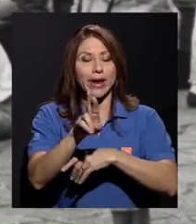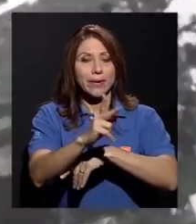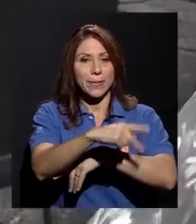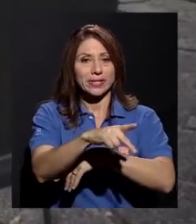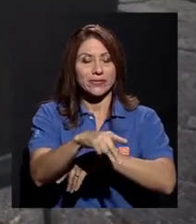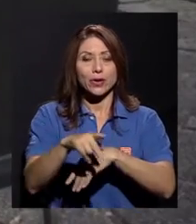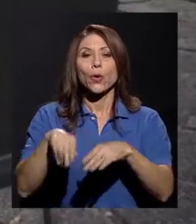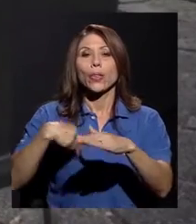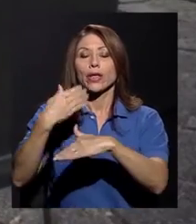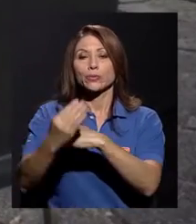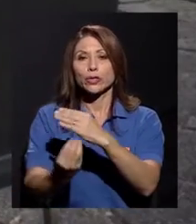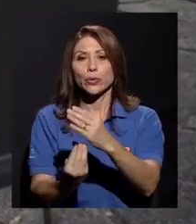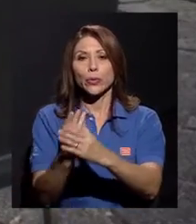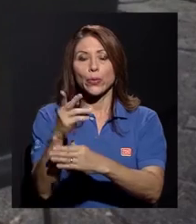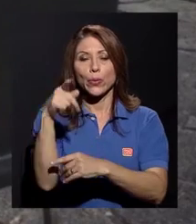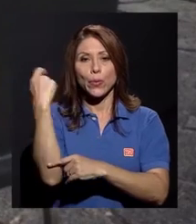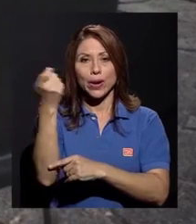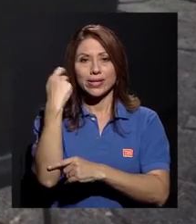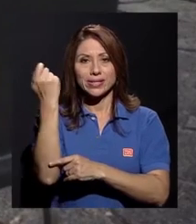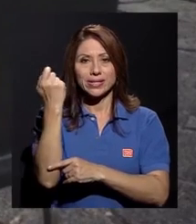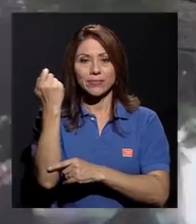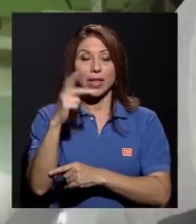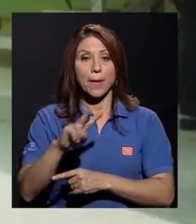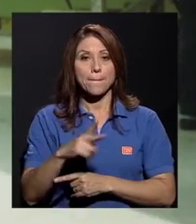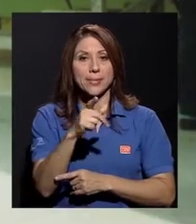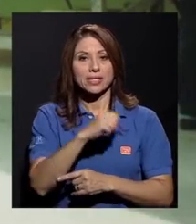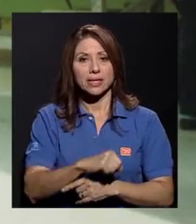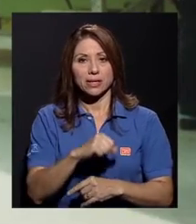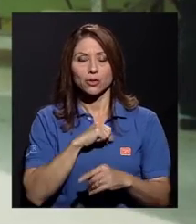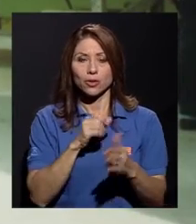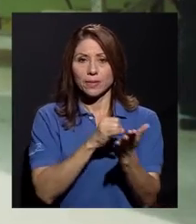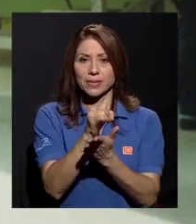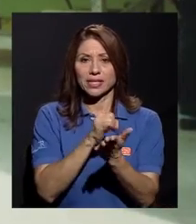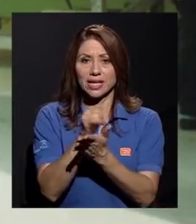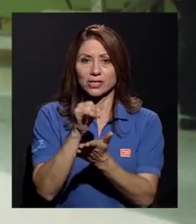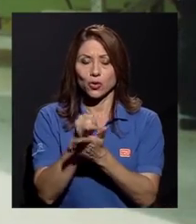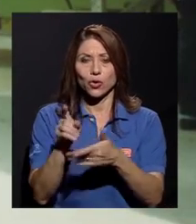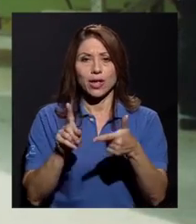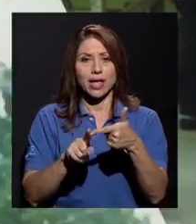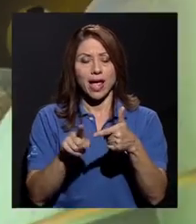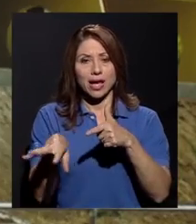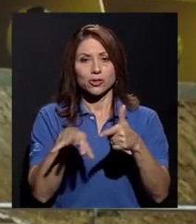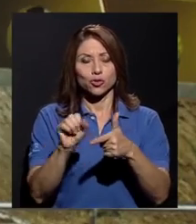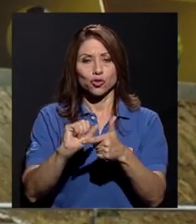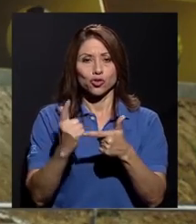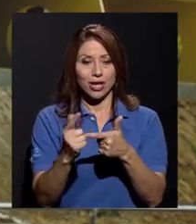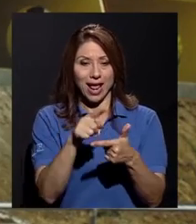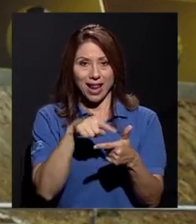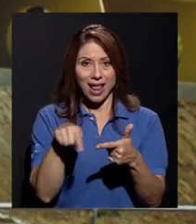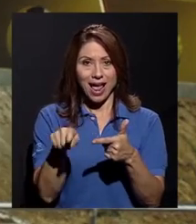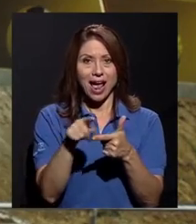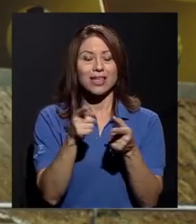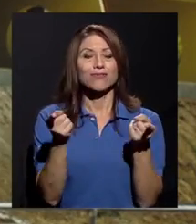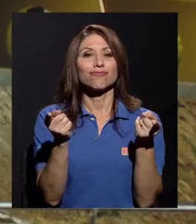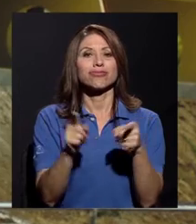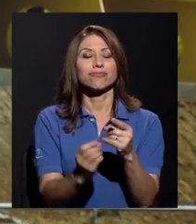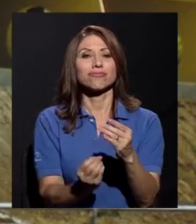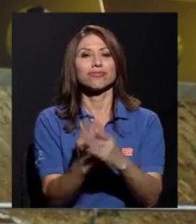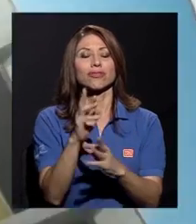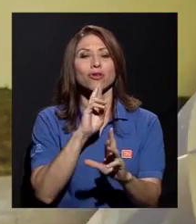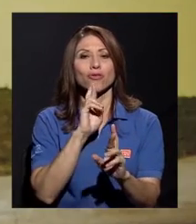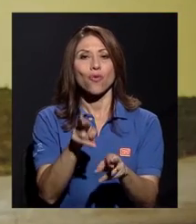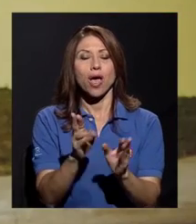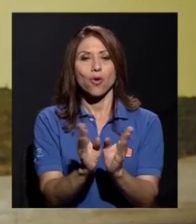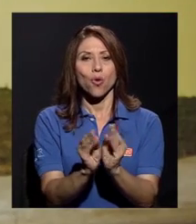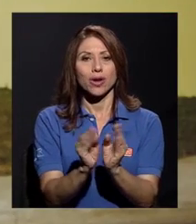La Vicerrectoría de Investigación y la de Acción Social se tejieron también como resultado de este congreso y comenzaron